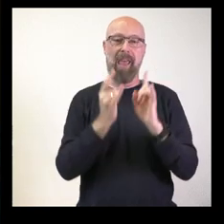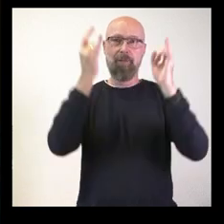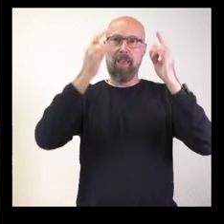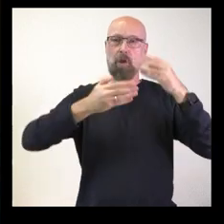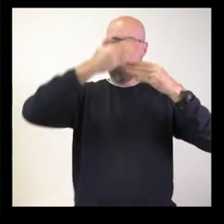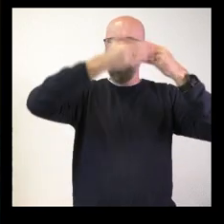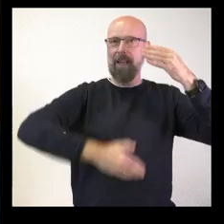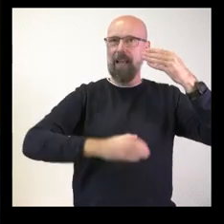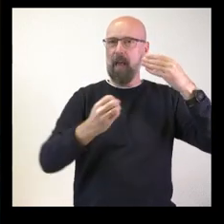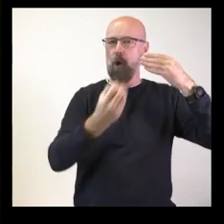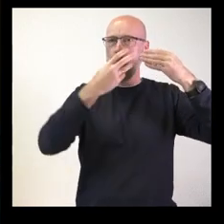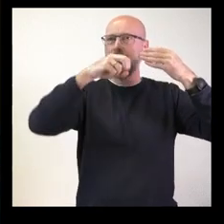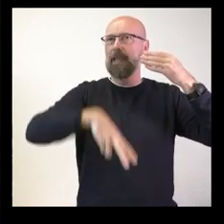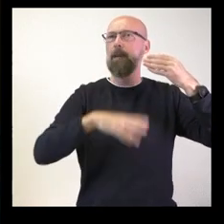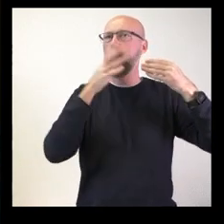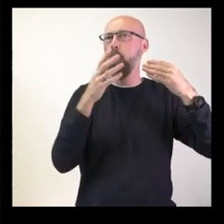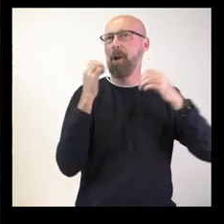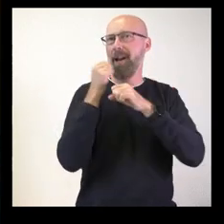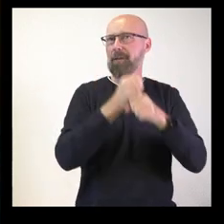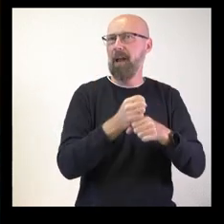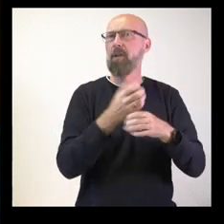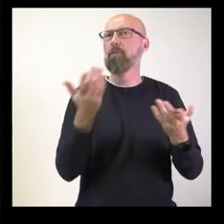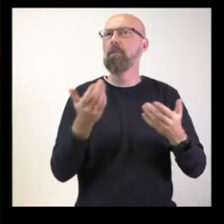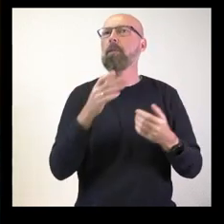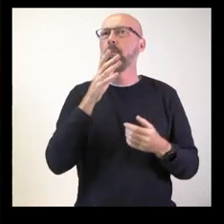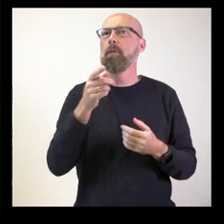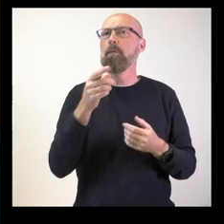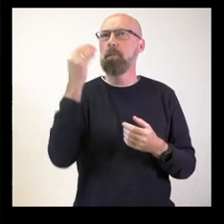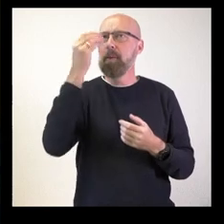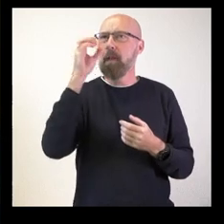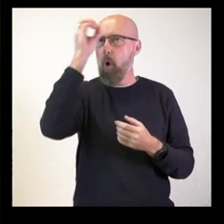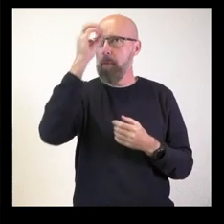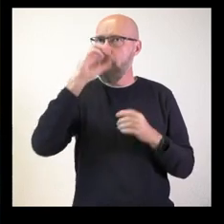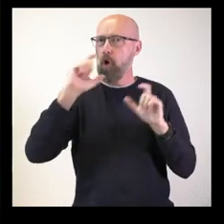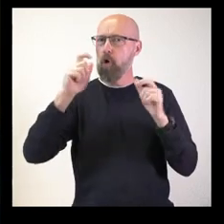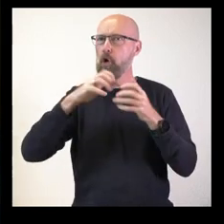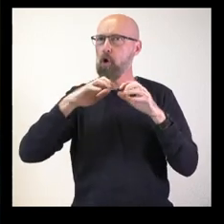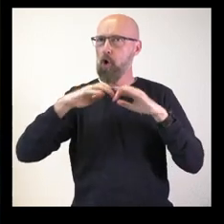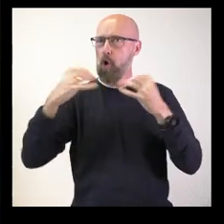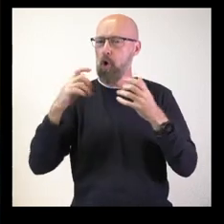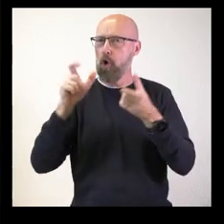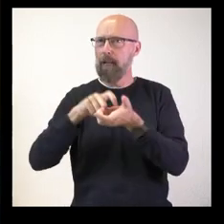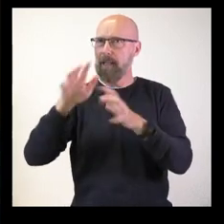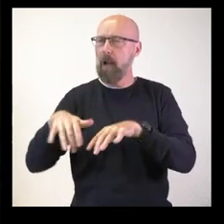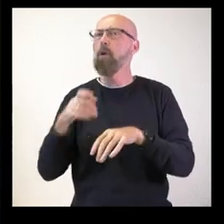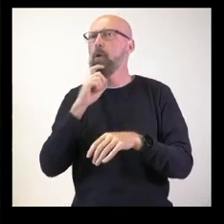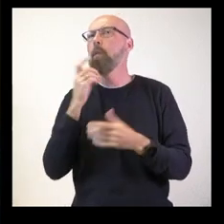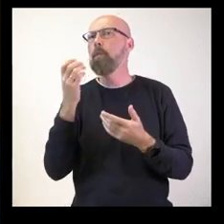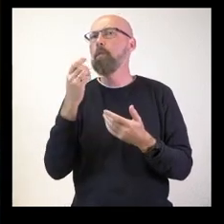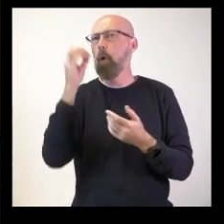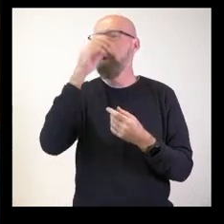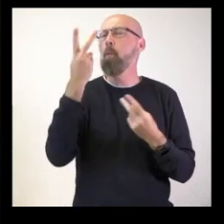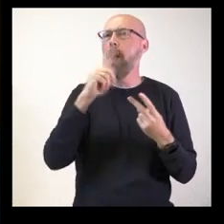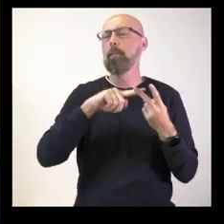25N. No sé qué opinión les merece esta decisión de las Cortes. Y luego, por otro lado, quería preguntar, señor García Gallardo,